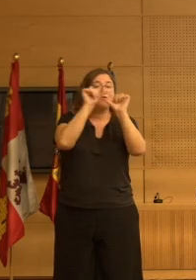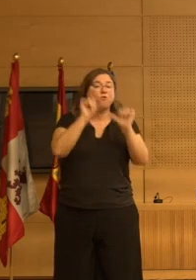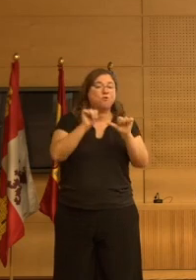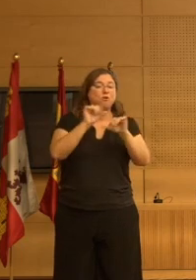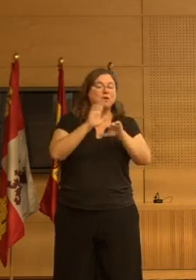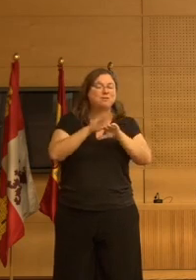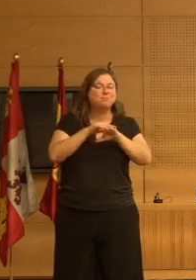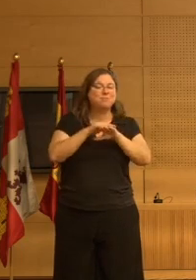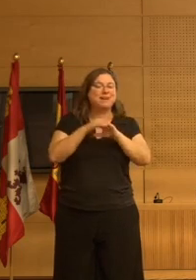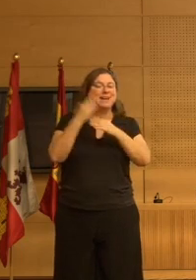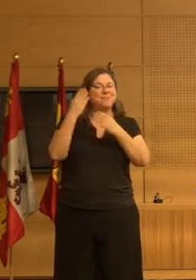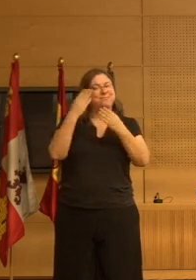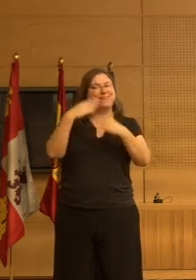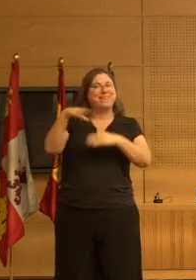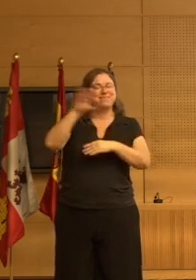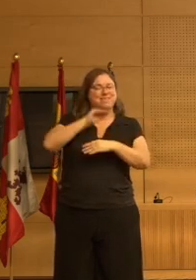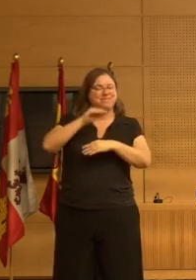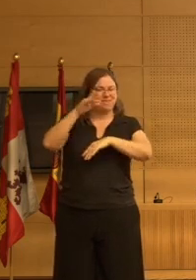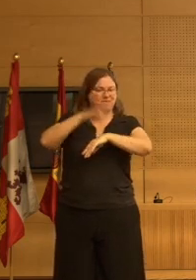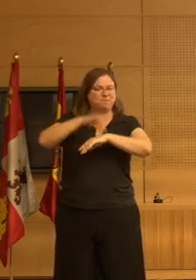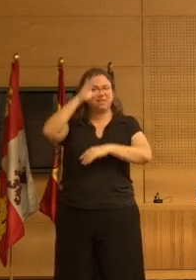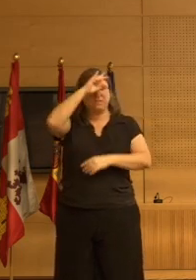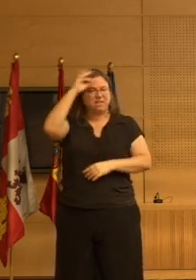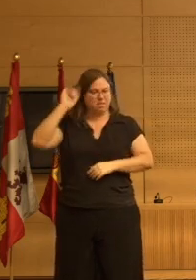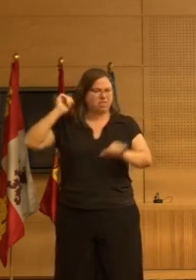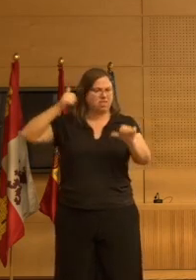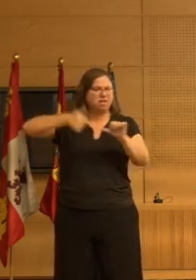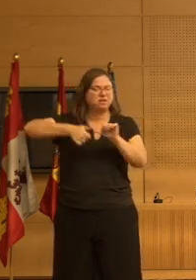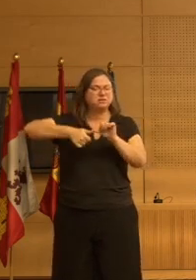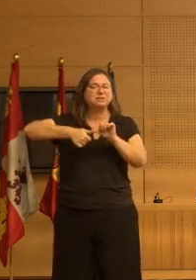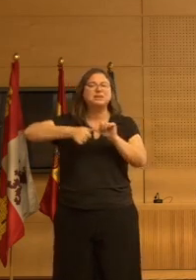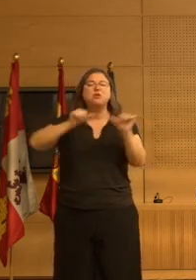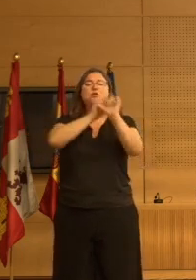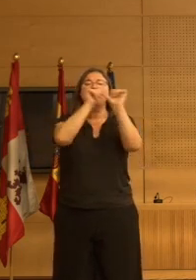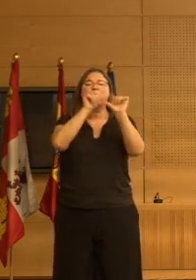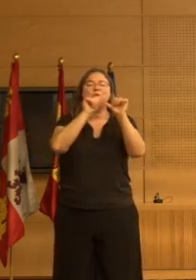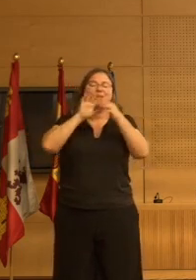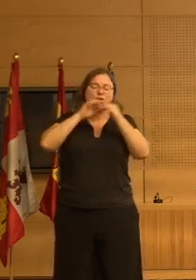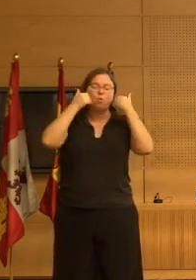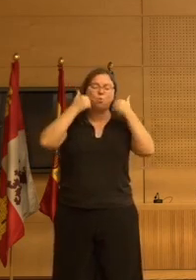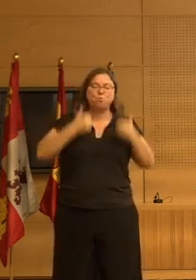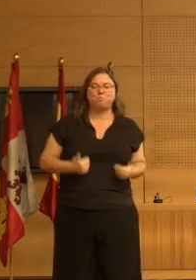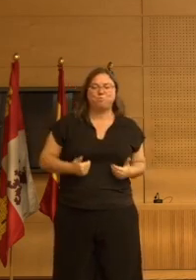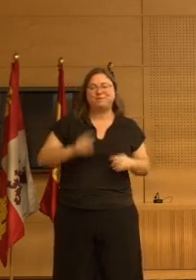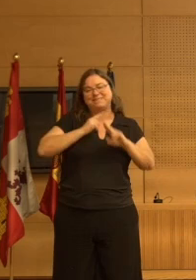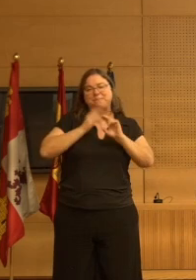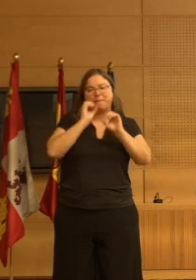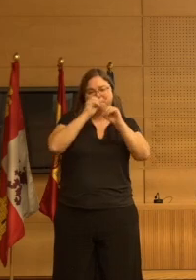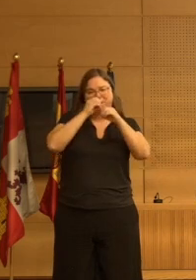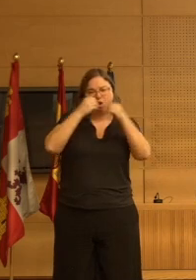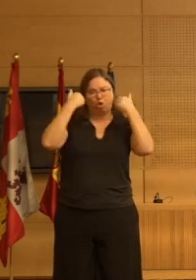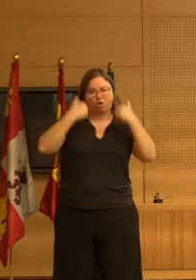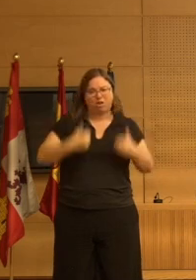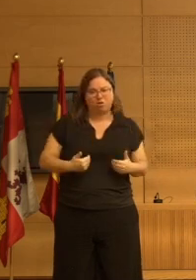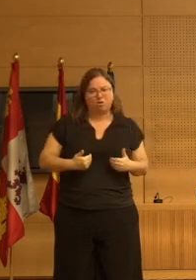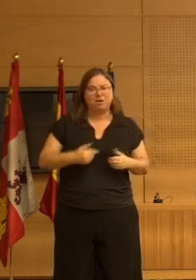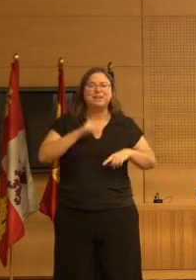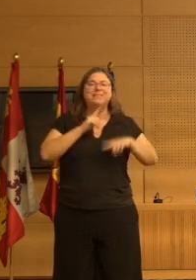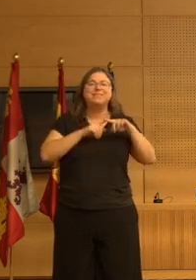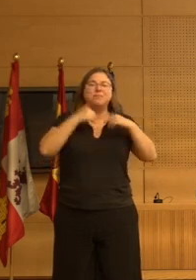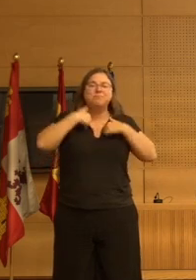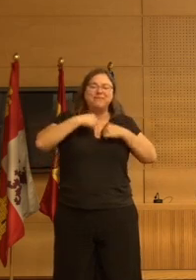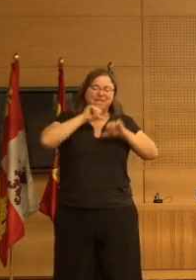comprensión de las demencias, ritualmente y tradicionalmente, ha sido un modelo biológico, que claramente condiciona la clínica